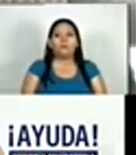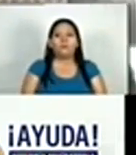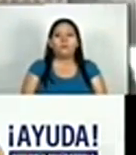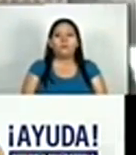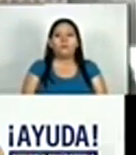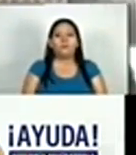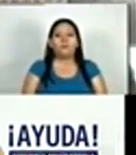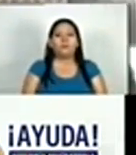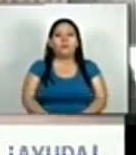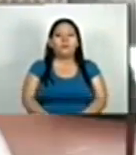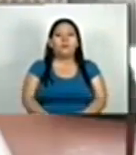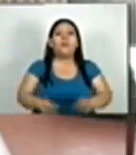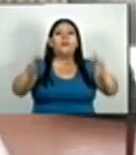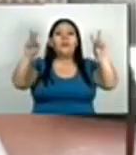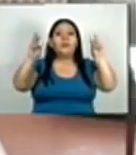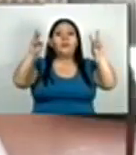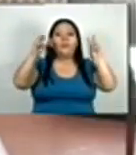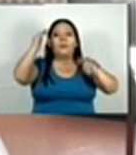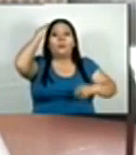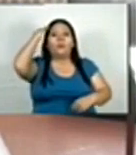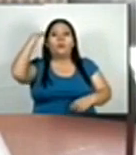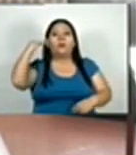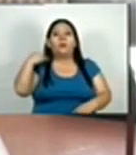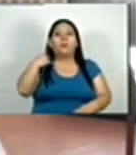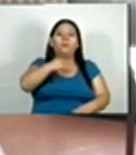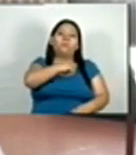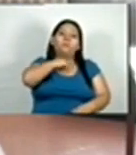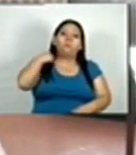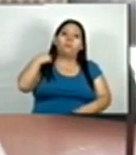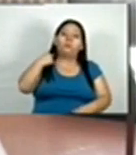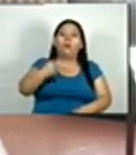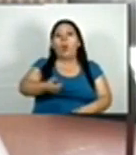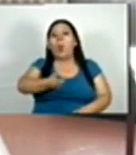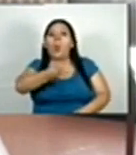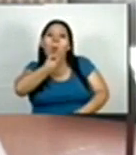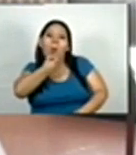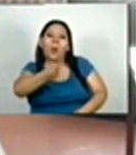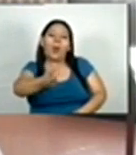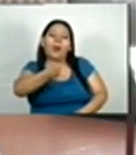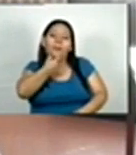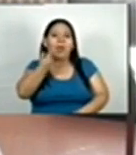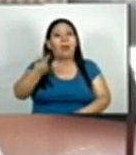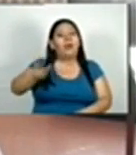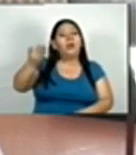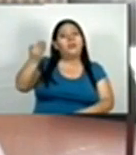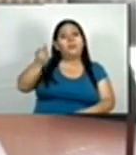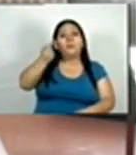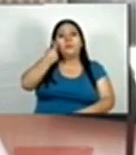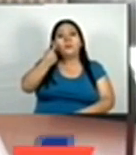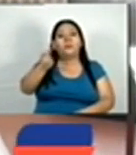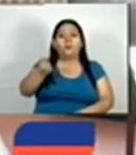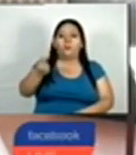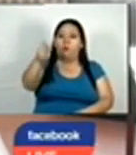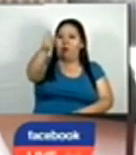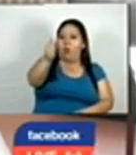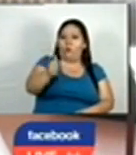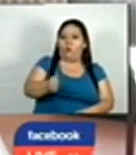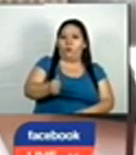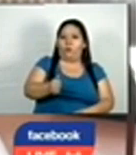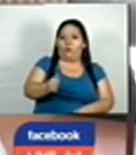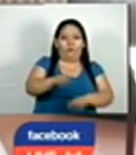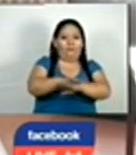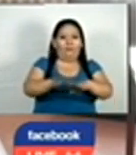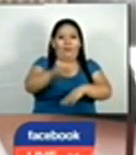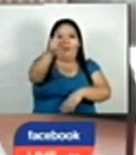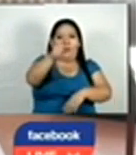en el caso de feminicidios sobre todo a través de los medios de comunicación pero donde veíamos pues que hasta el mes de agosto al cierre de agosto